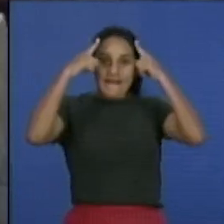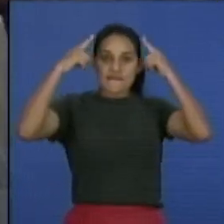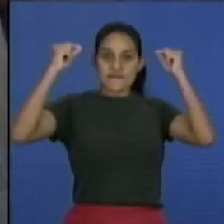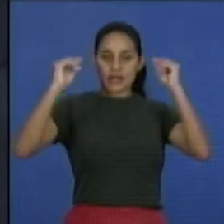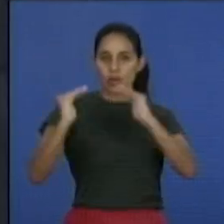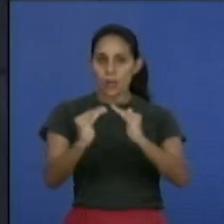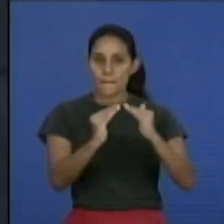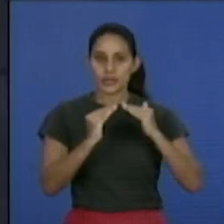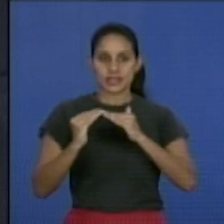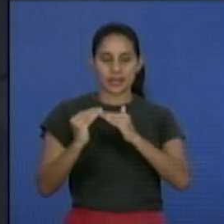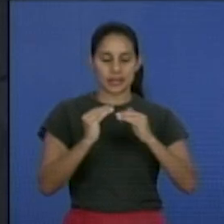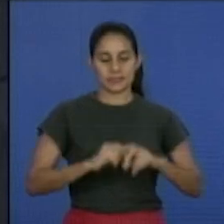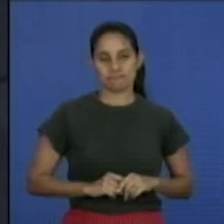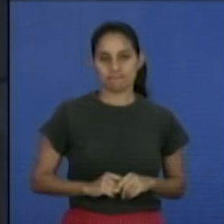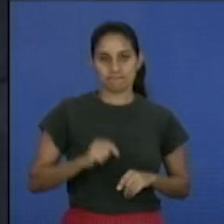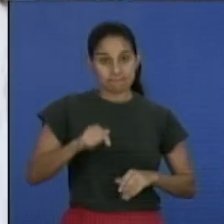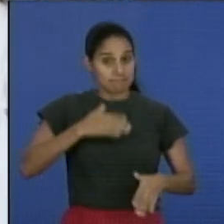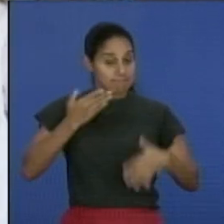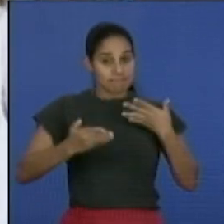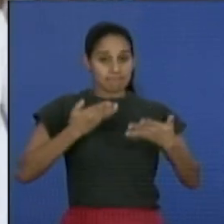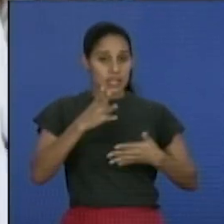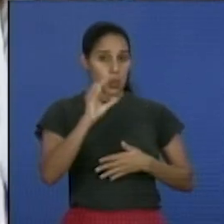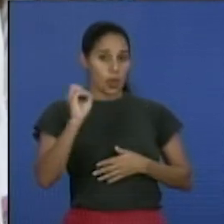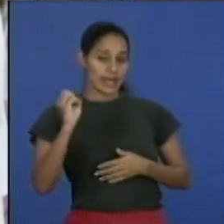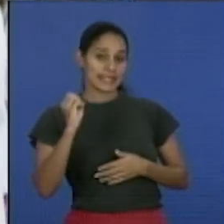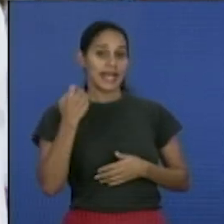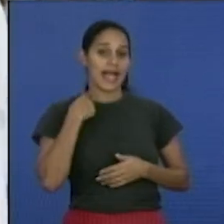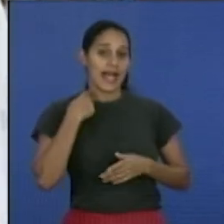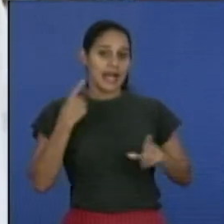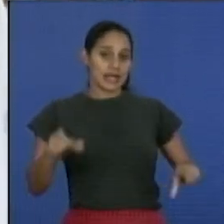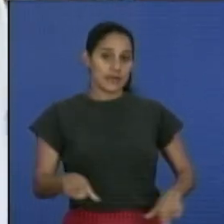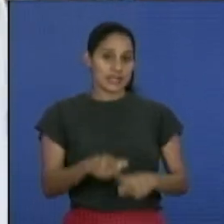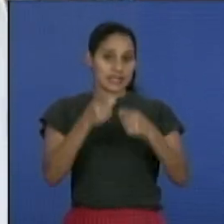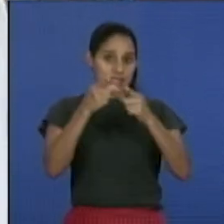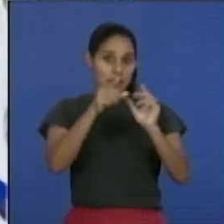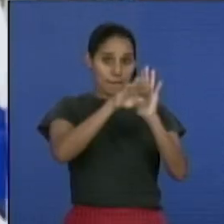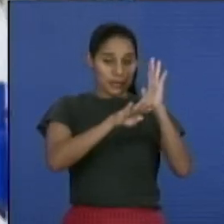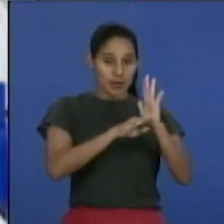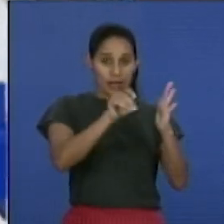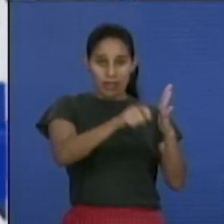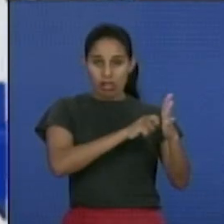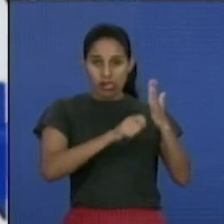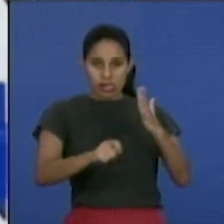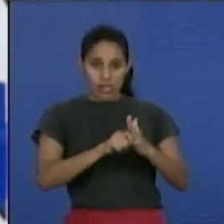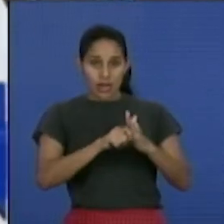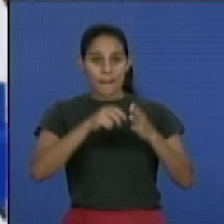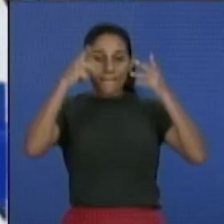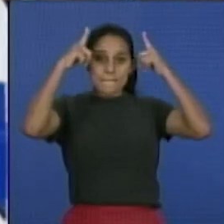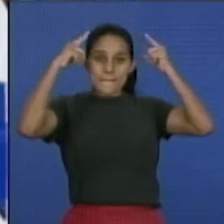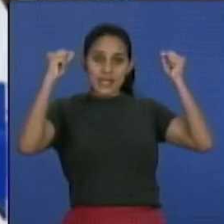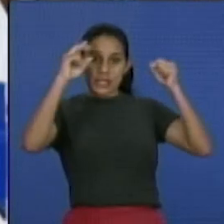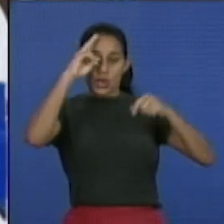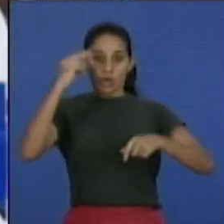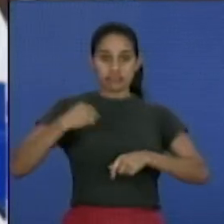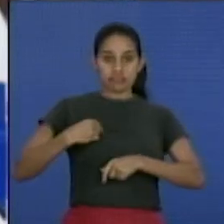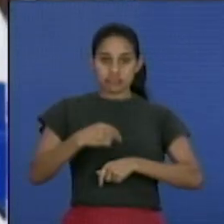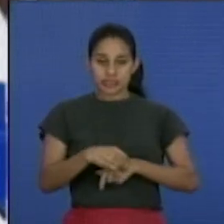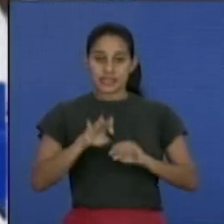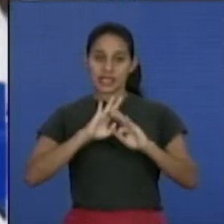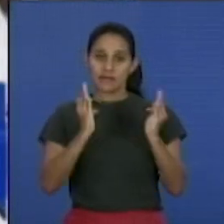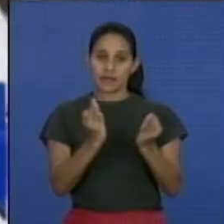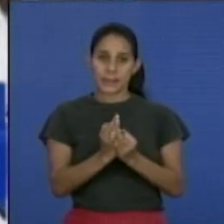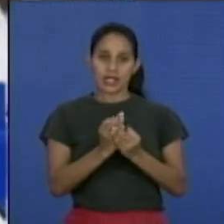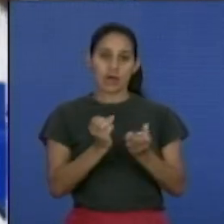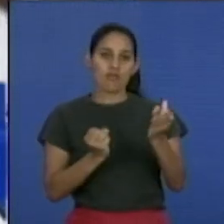Comunitaria. Estamos celebrando este año el 40 aniversario del programa del médico enfermero de la familia, el cual fue ideado y creado por nuestro